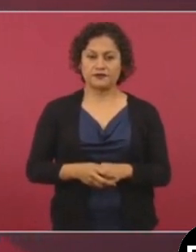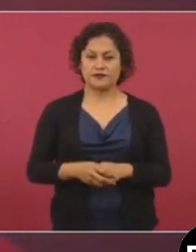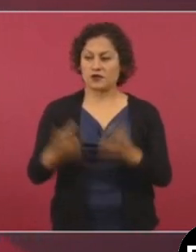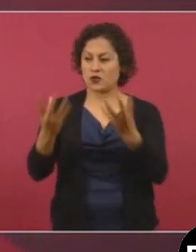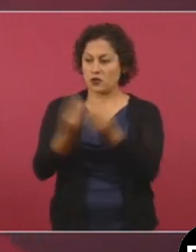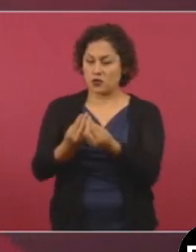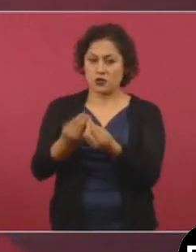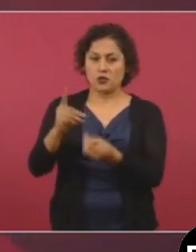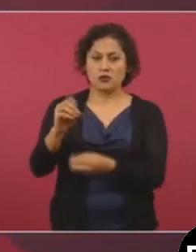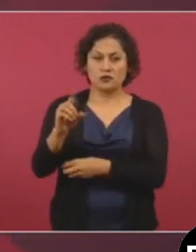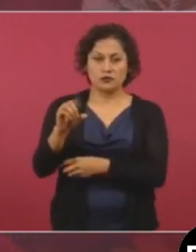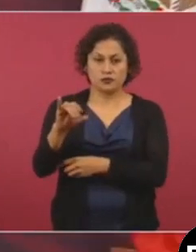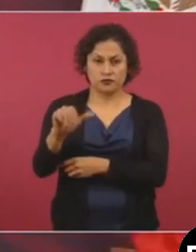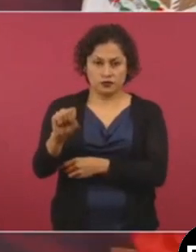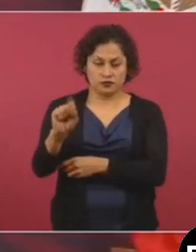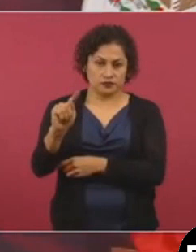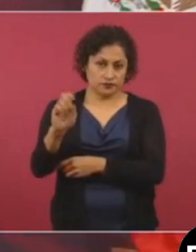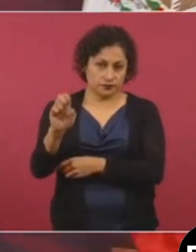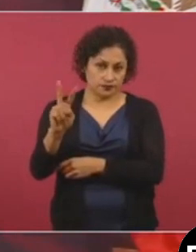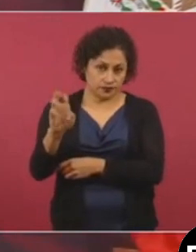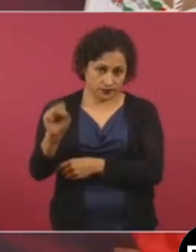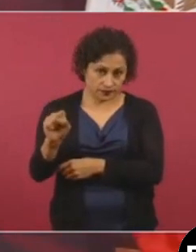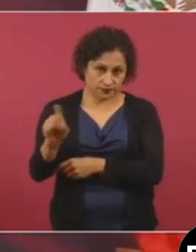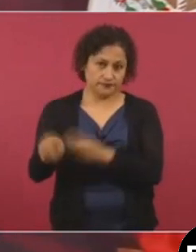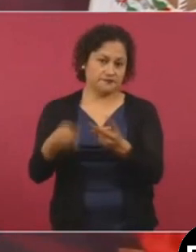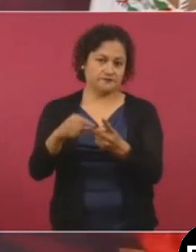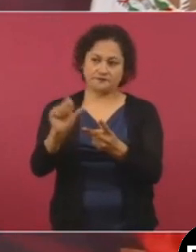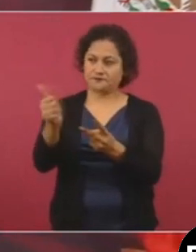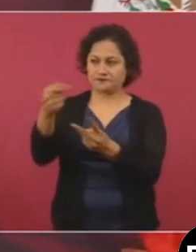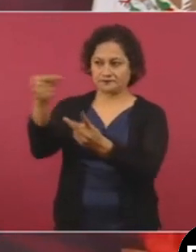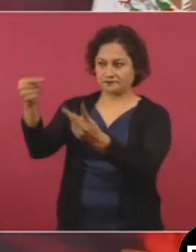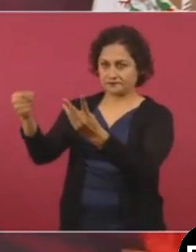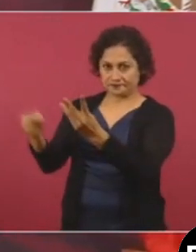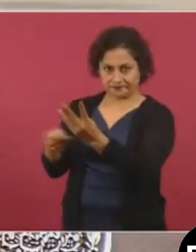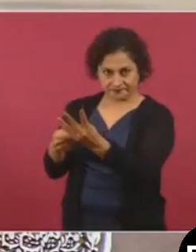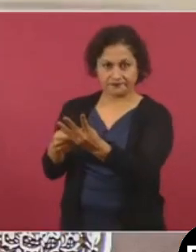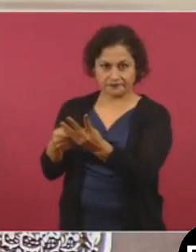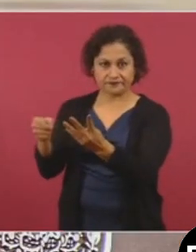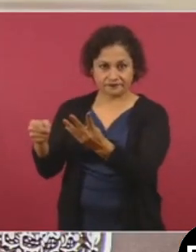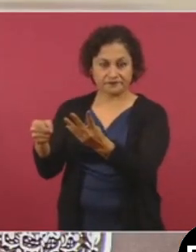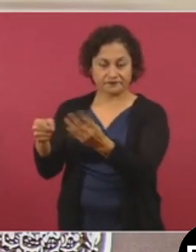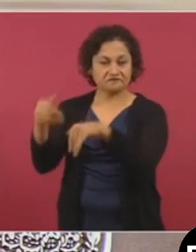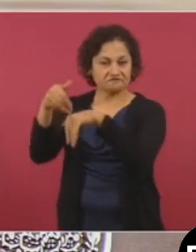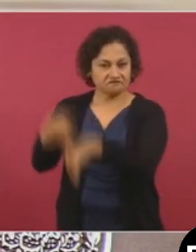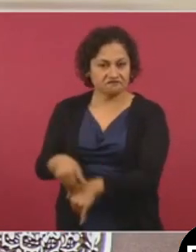y con otros, también subordinados